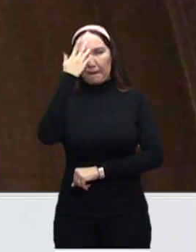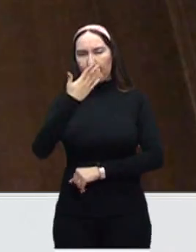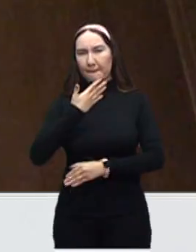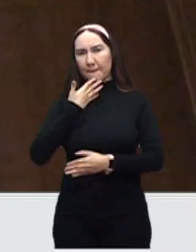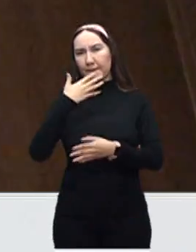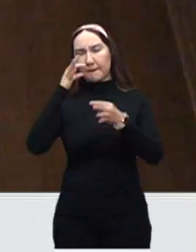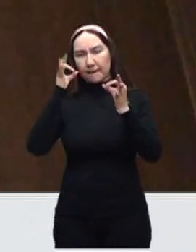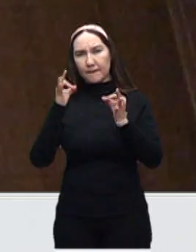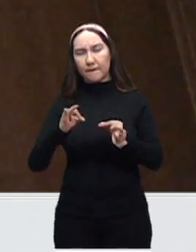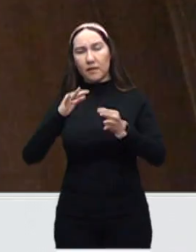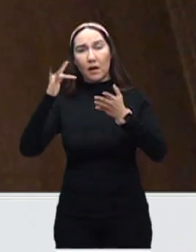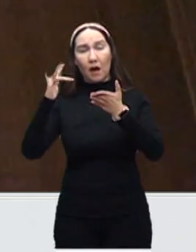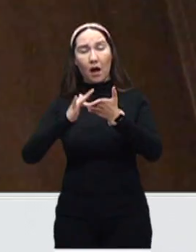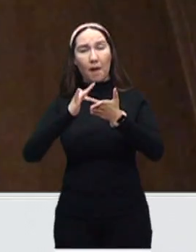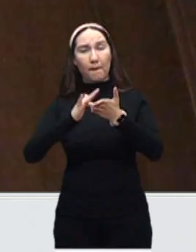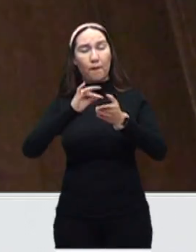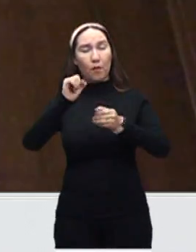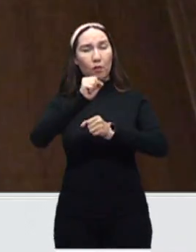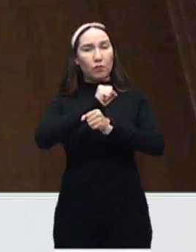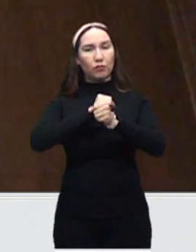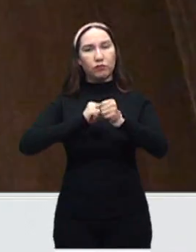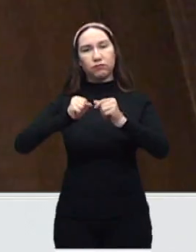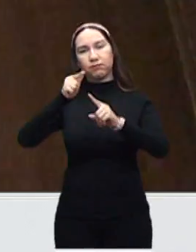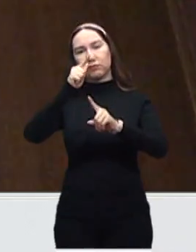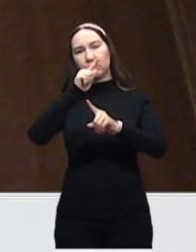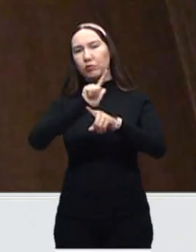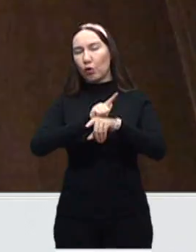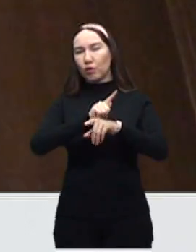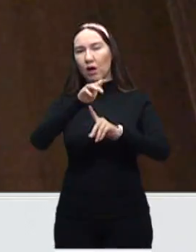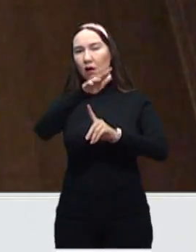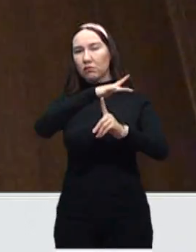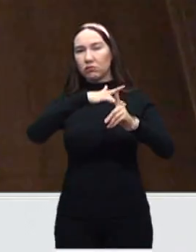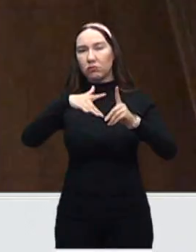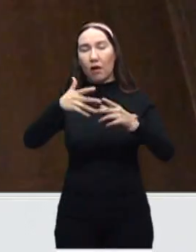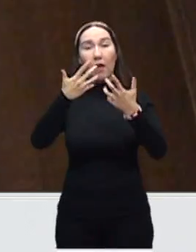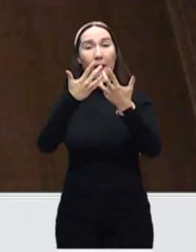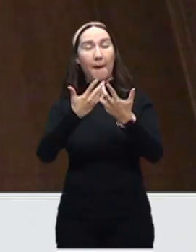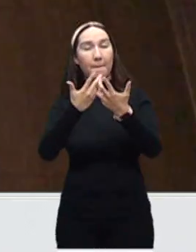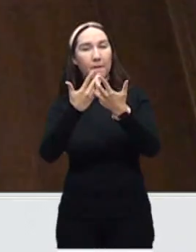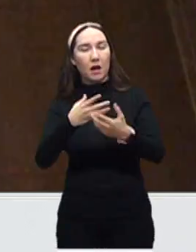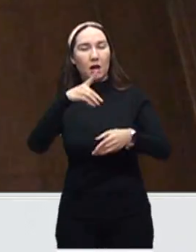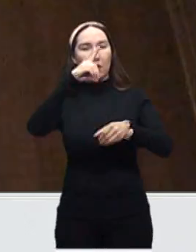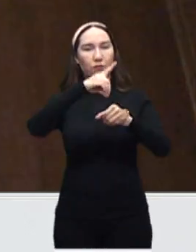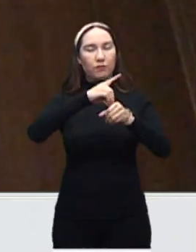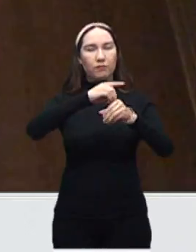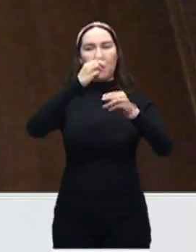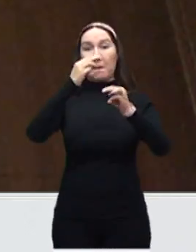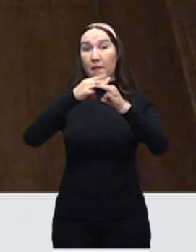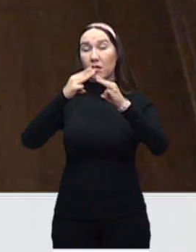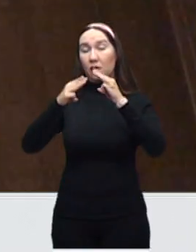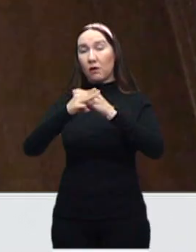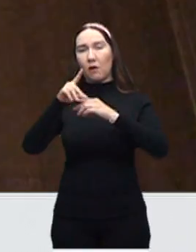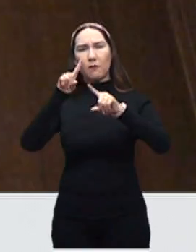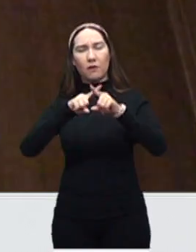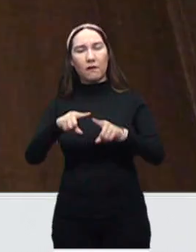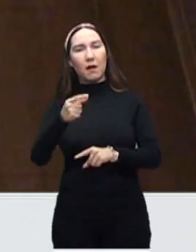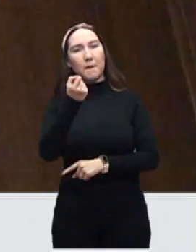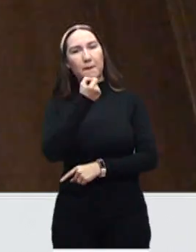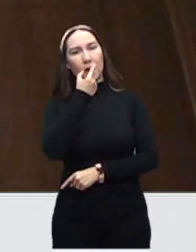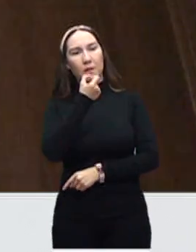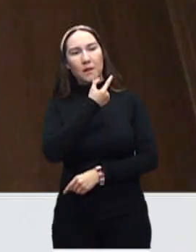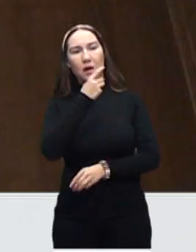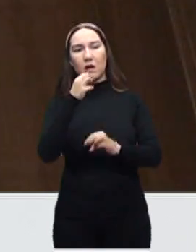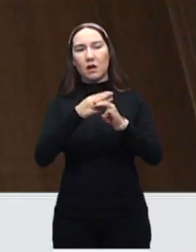apoyo social de empresas que nos han donado equipo de protección, han donado diferentes materiales, medicamentos, equipo de